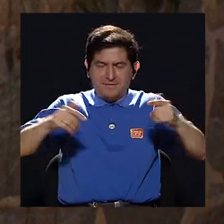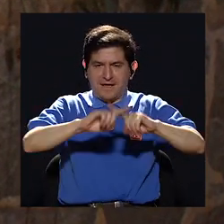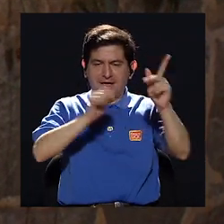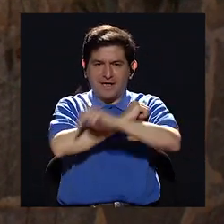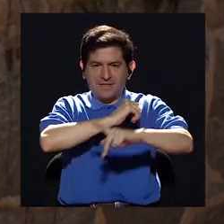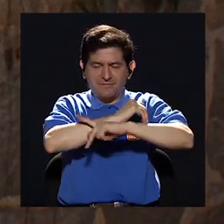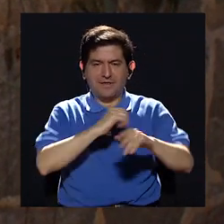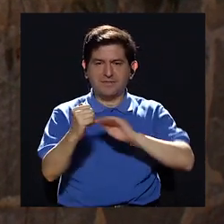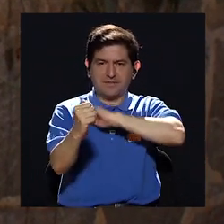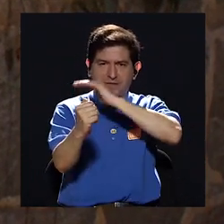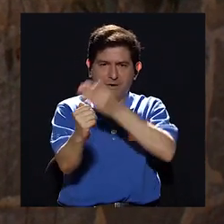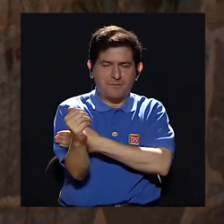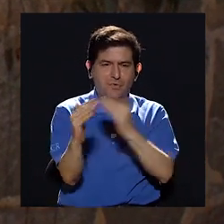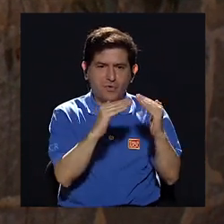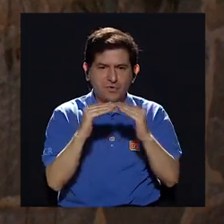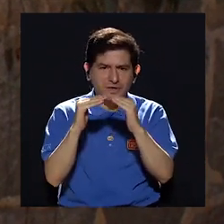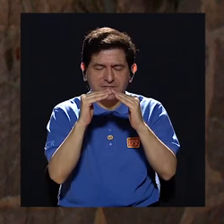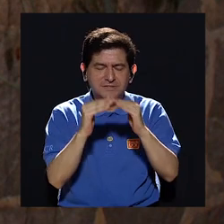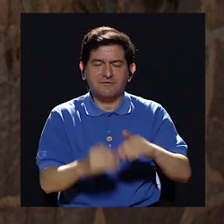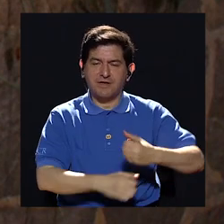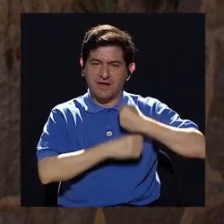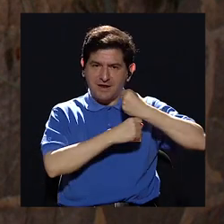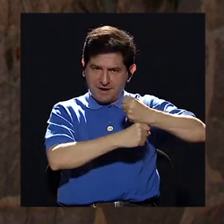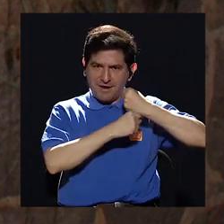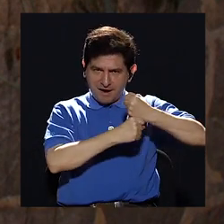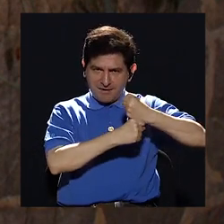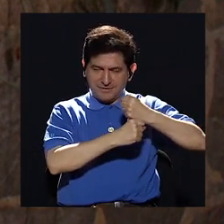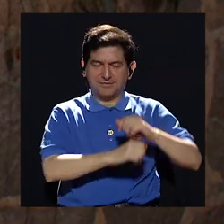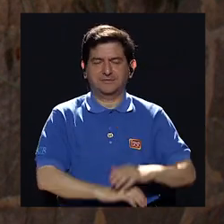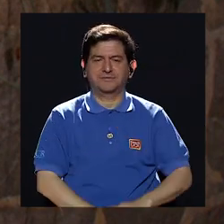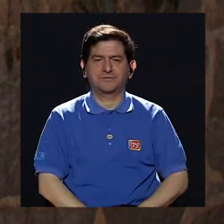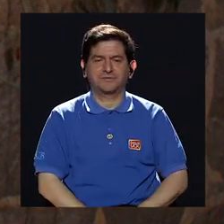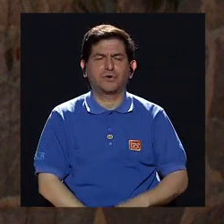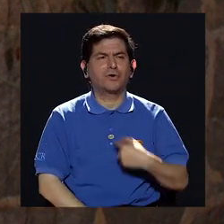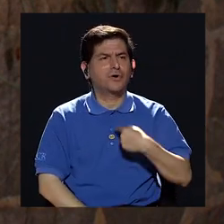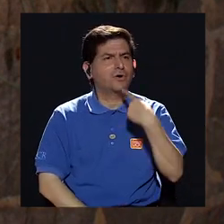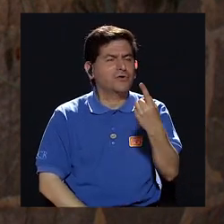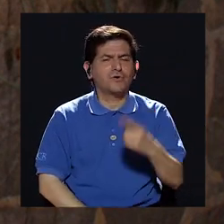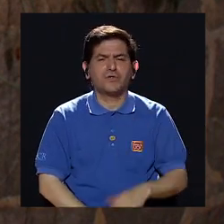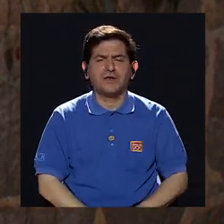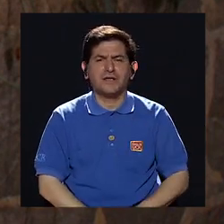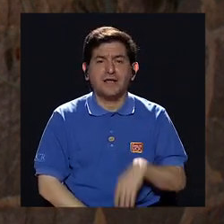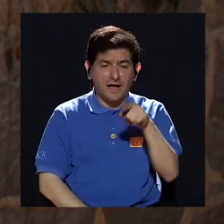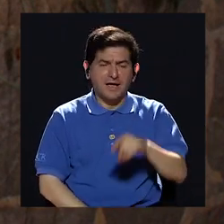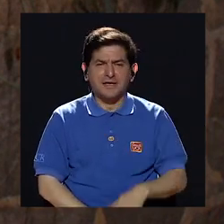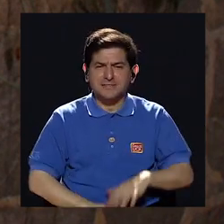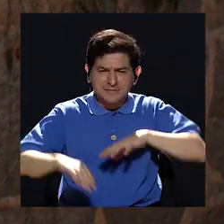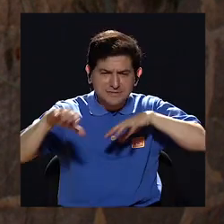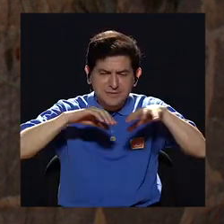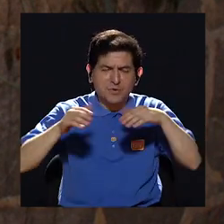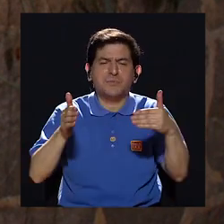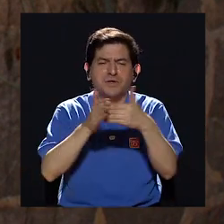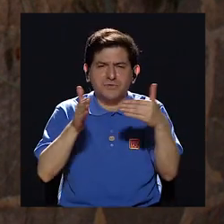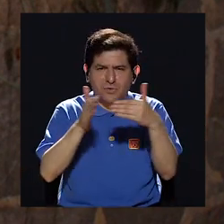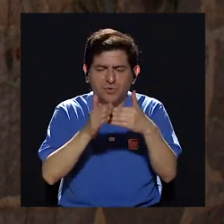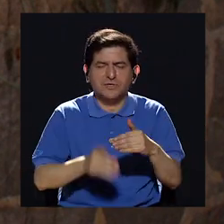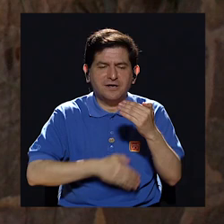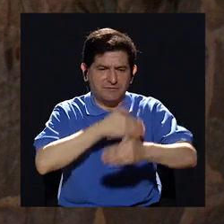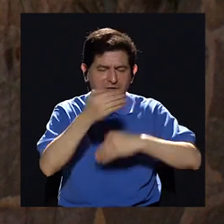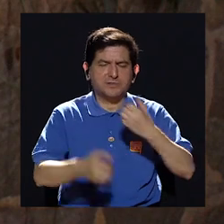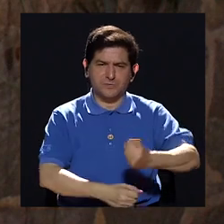países del poder civil de los ejércitos existe un yo diría un reflujo preocupante por la